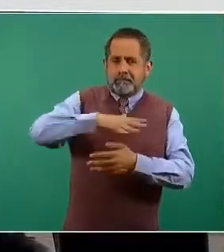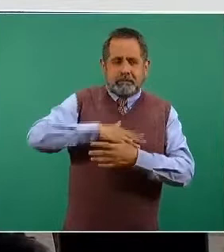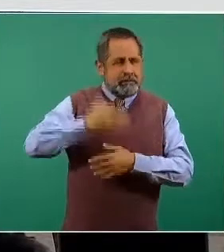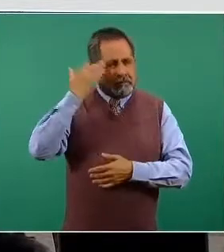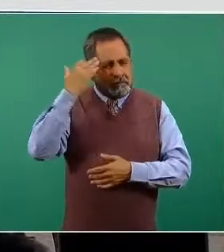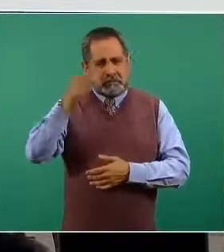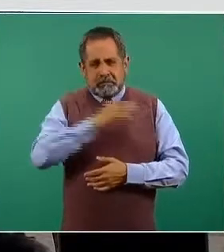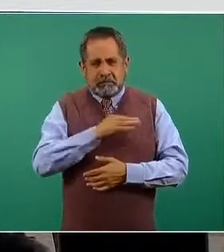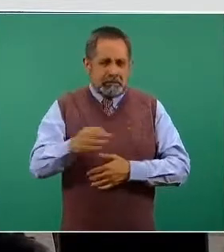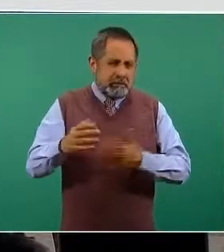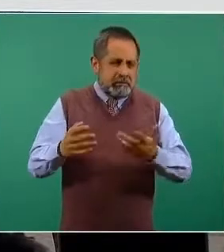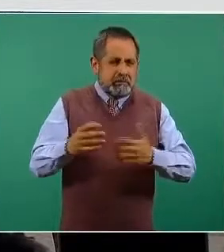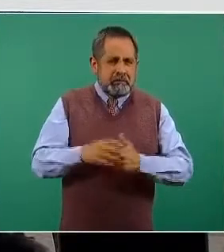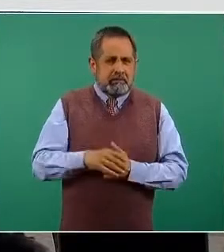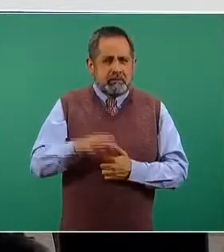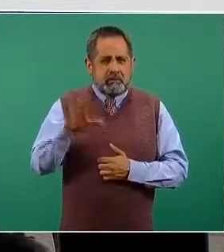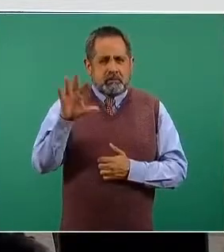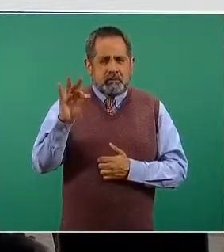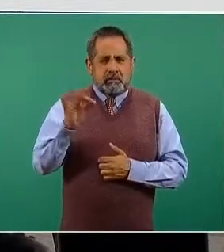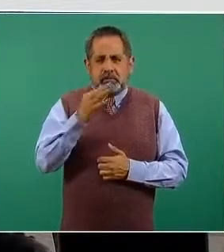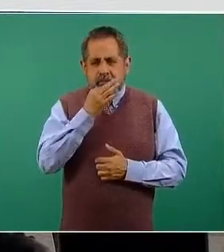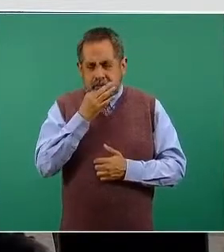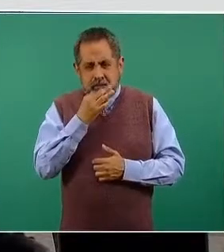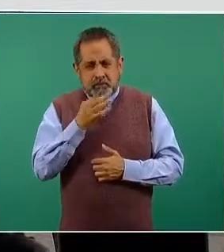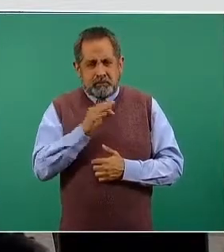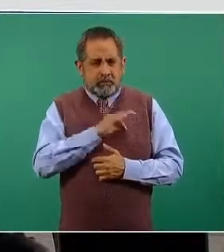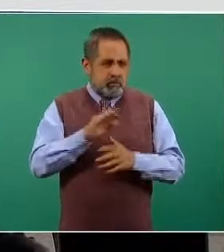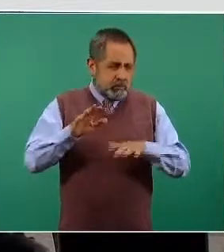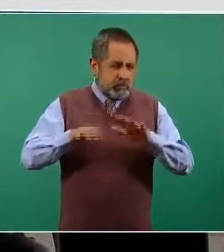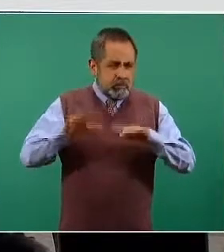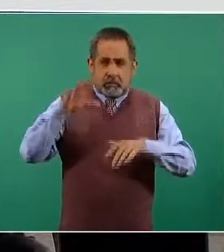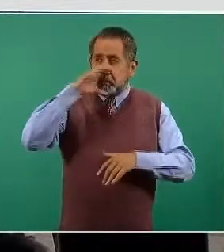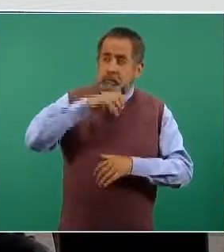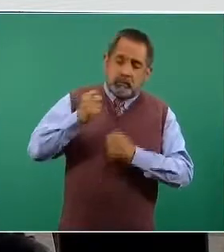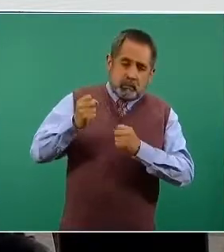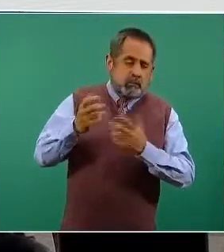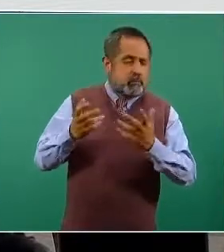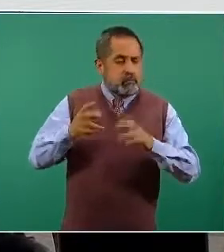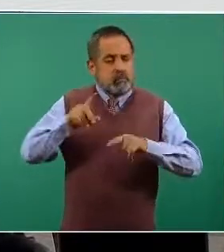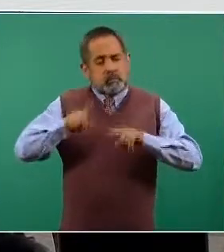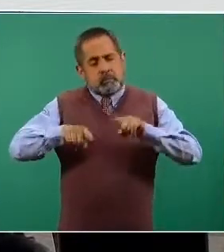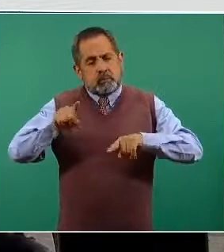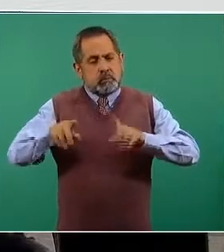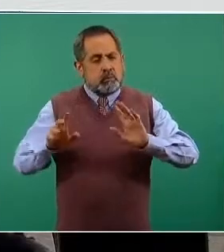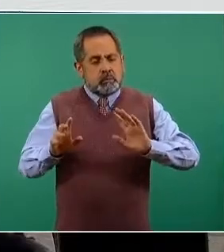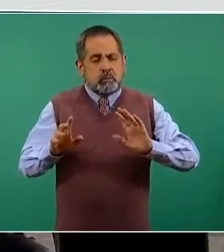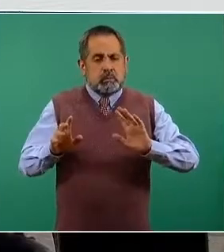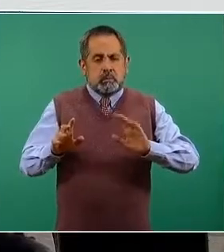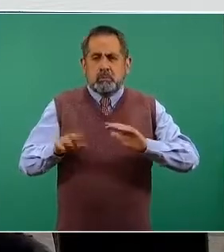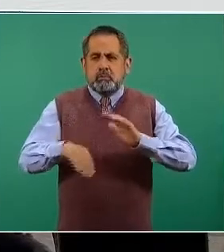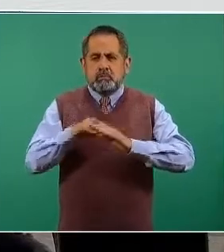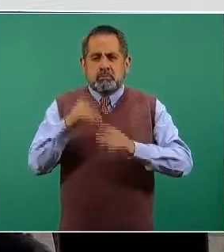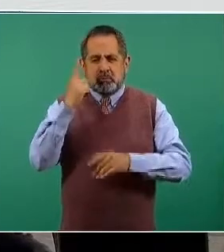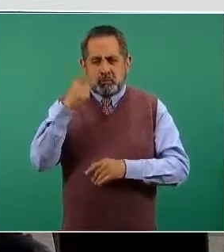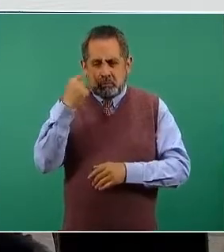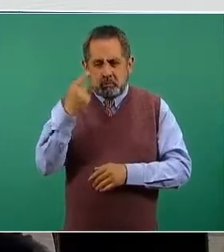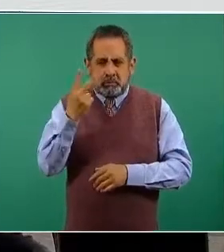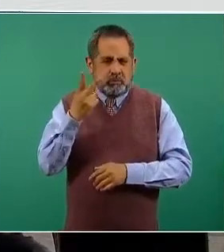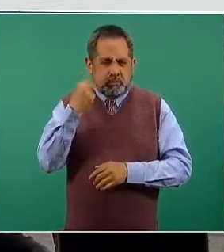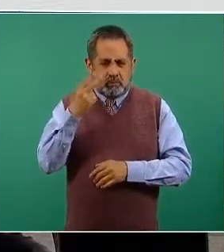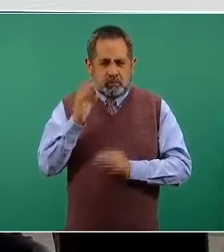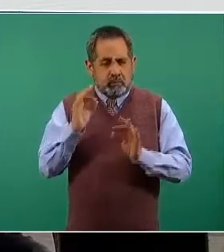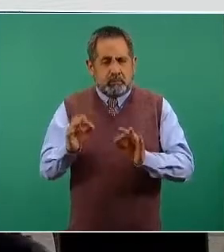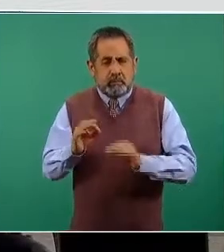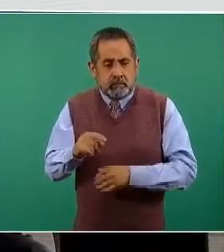aproximado de 40 minutos en situaciones de mucho calor o máximo una hora, dos horas,